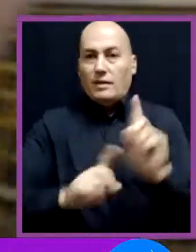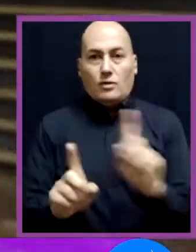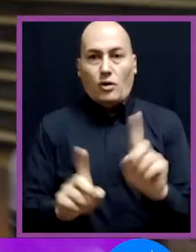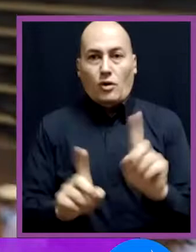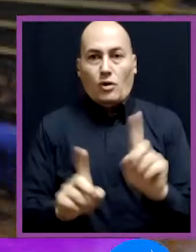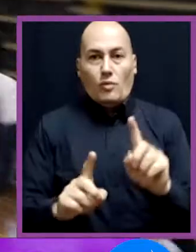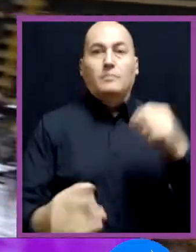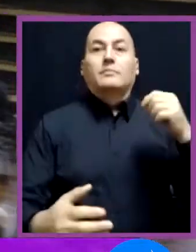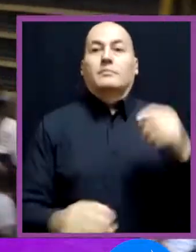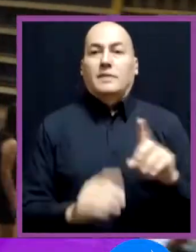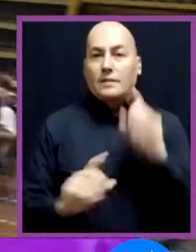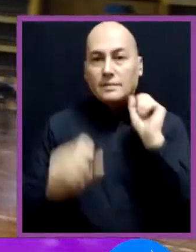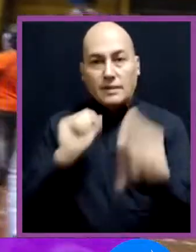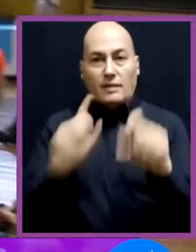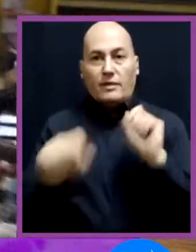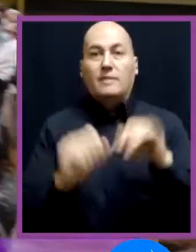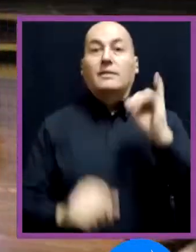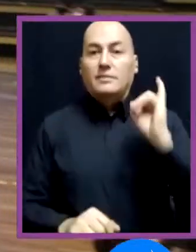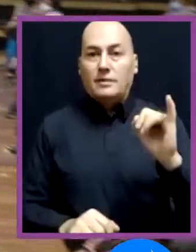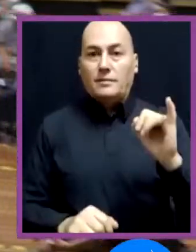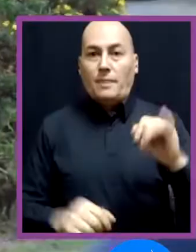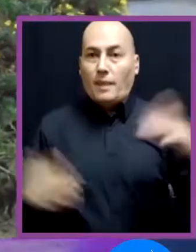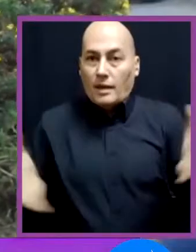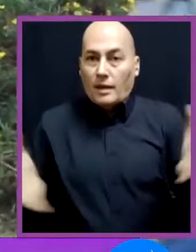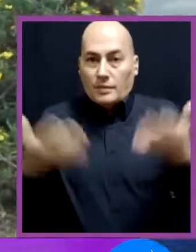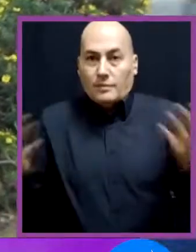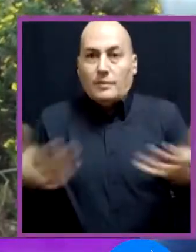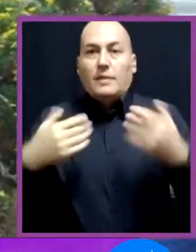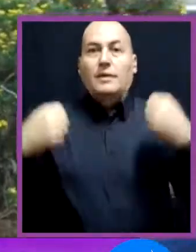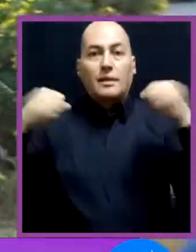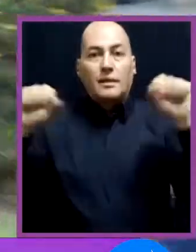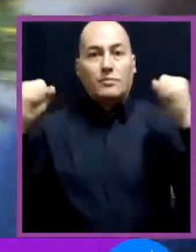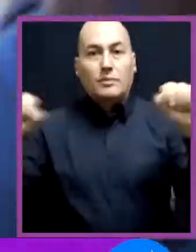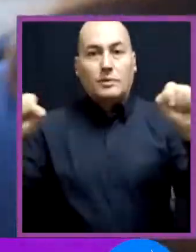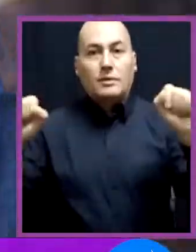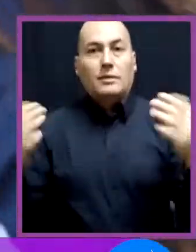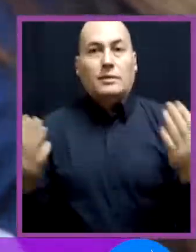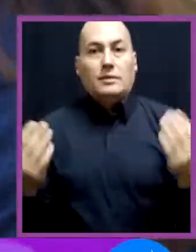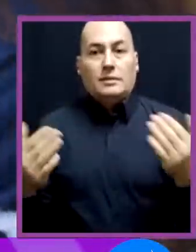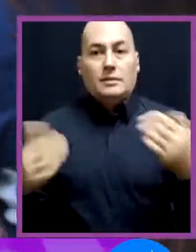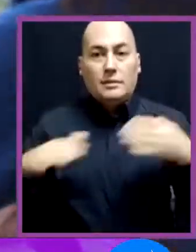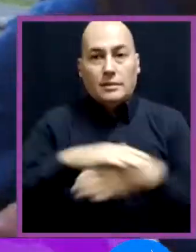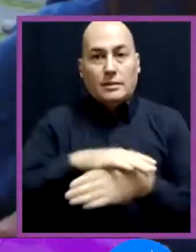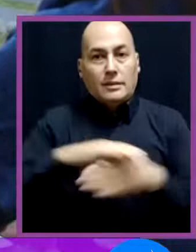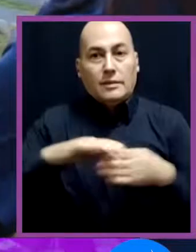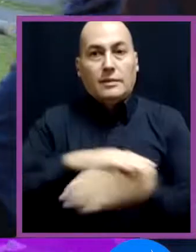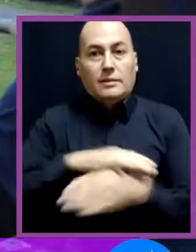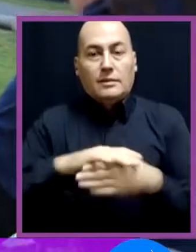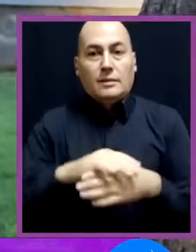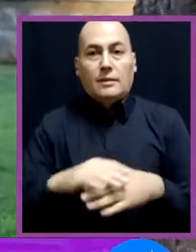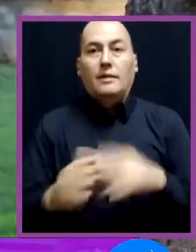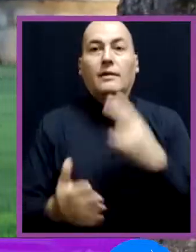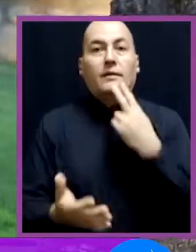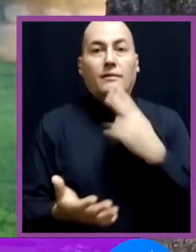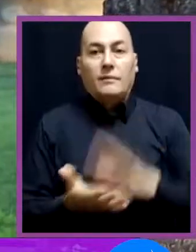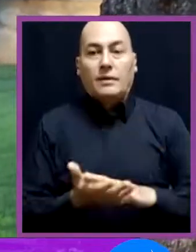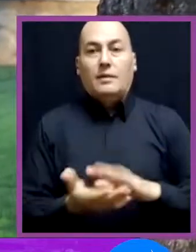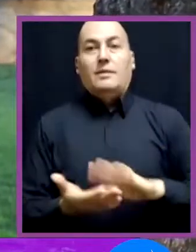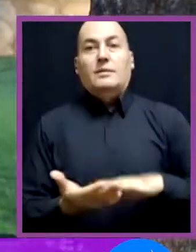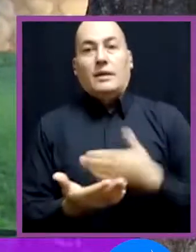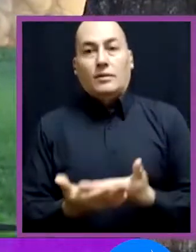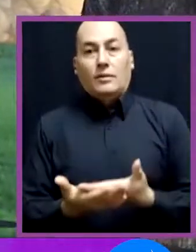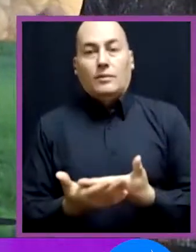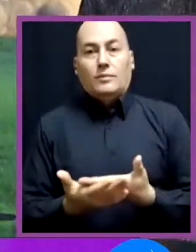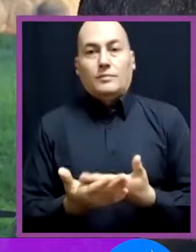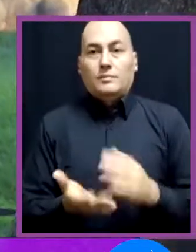no se vende, se defiende. Impulsar el deporte es más que el necesario acceso a la vida saludable.